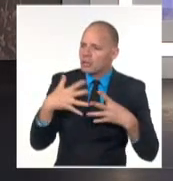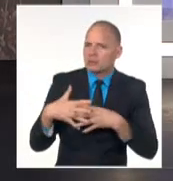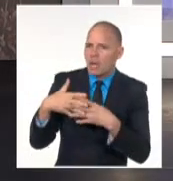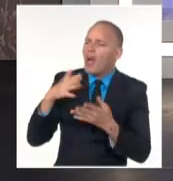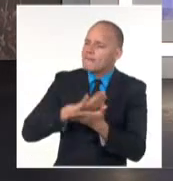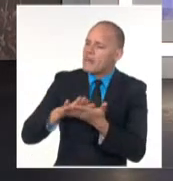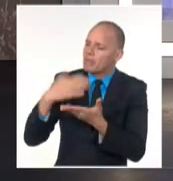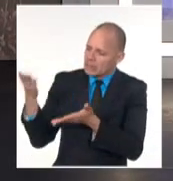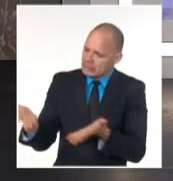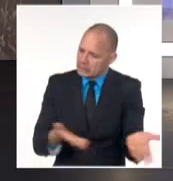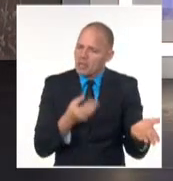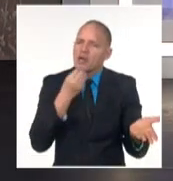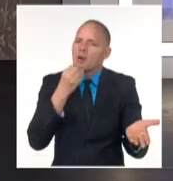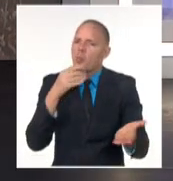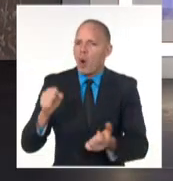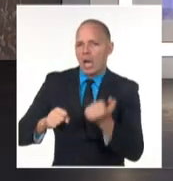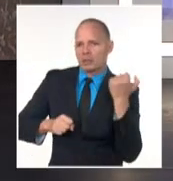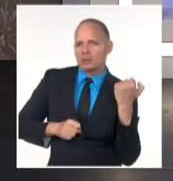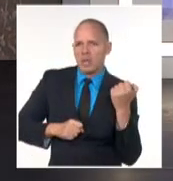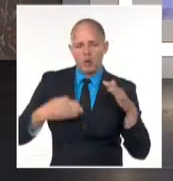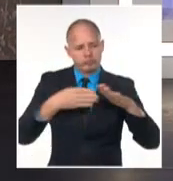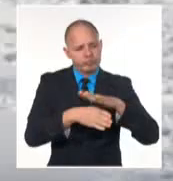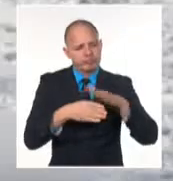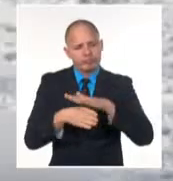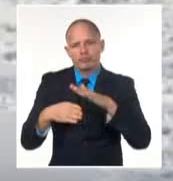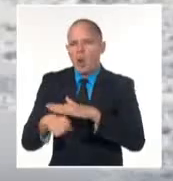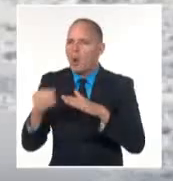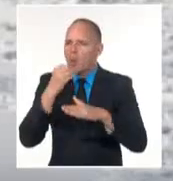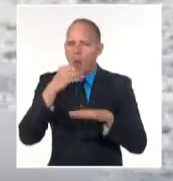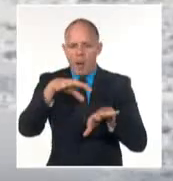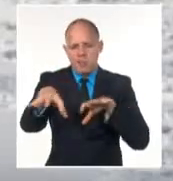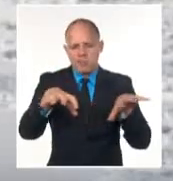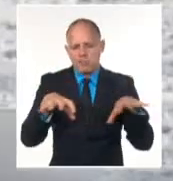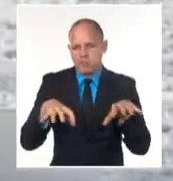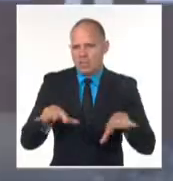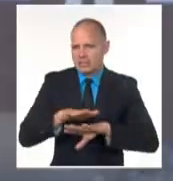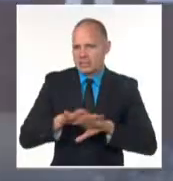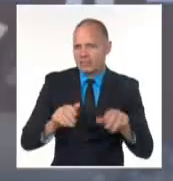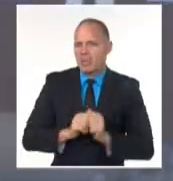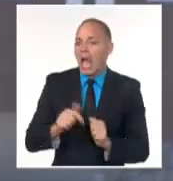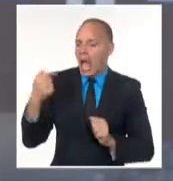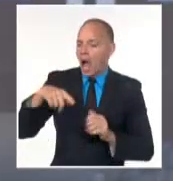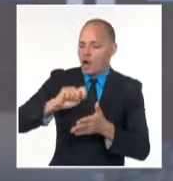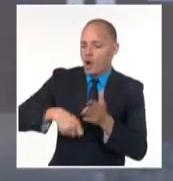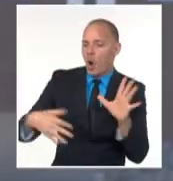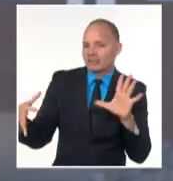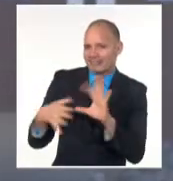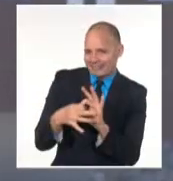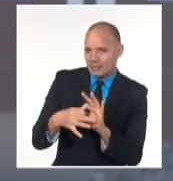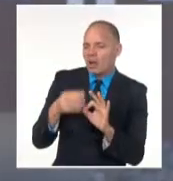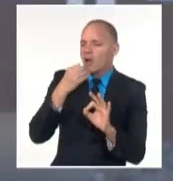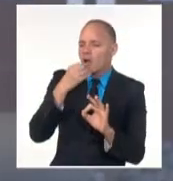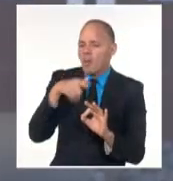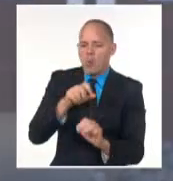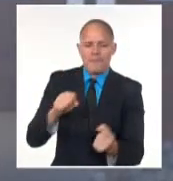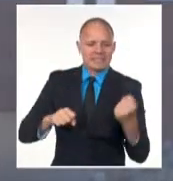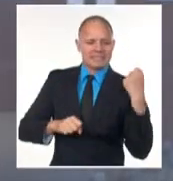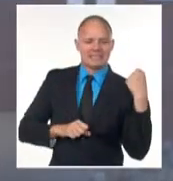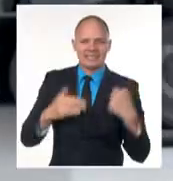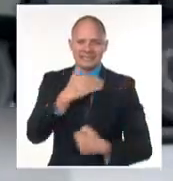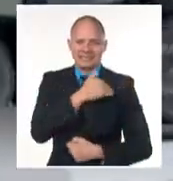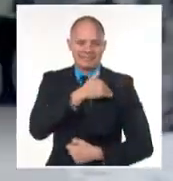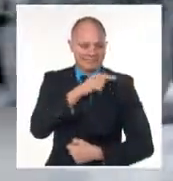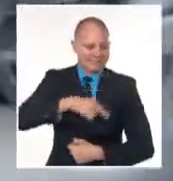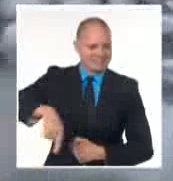de cooperación en materia de defensa entre ambas naciones. El convenio le concede a Estados Unidos el derecho a usar emplazamientos militares, tanto en las fuerzas